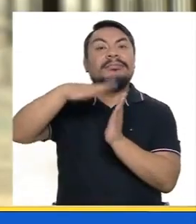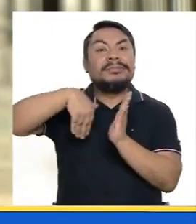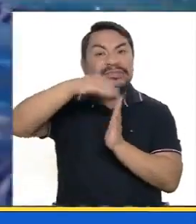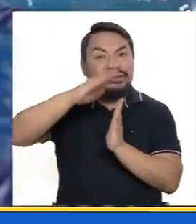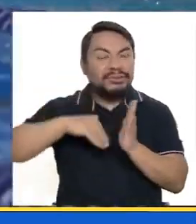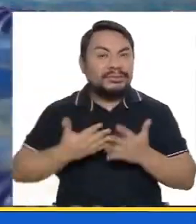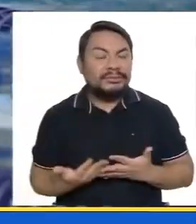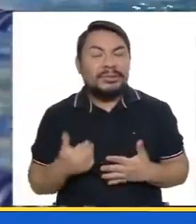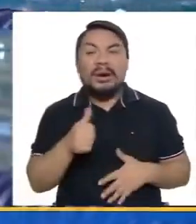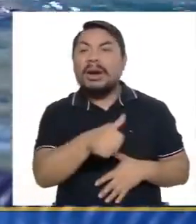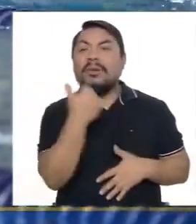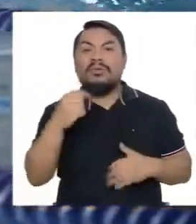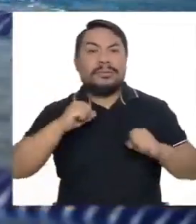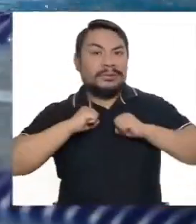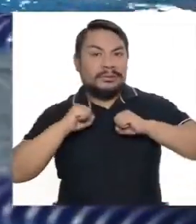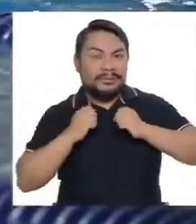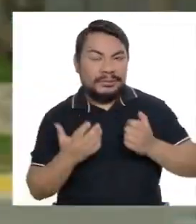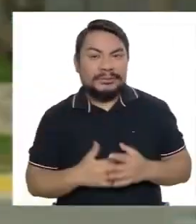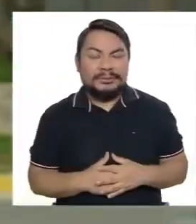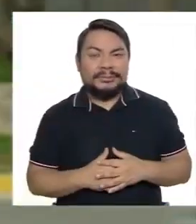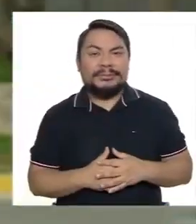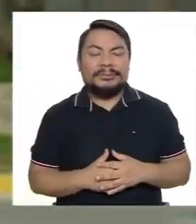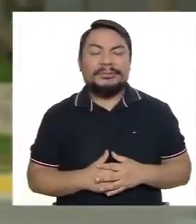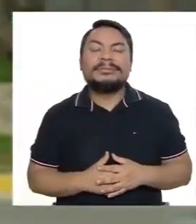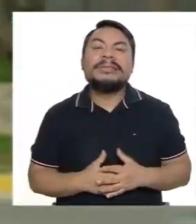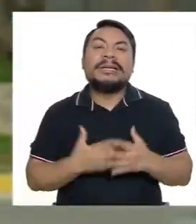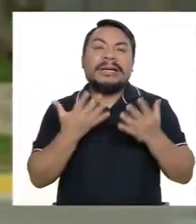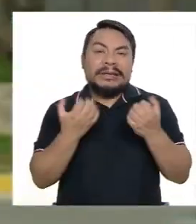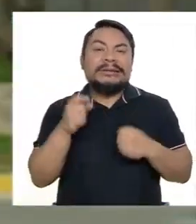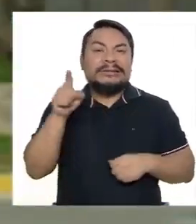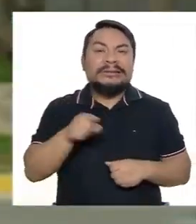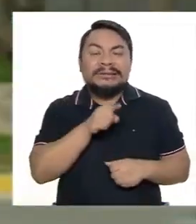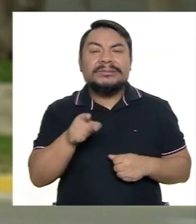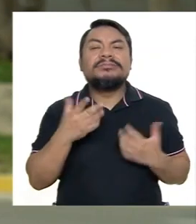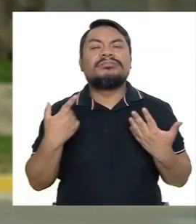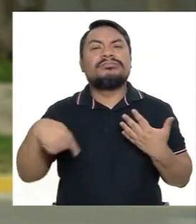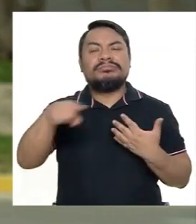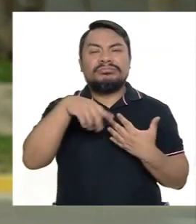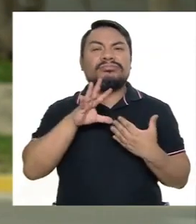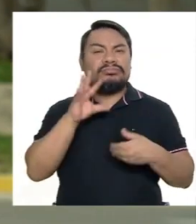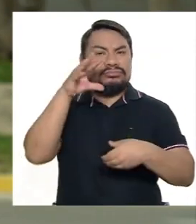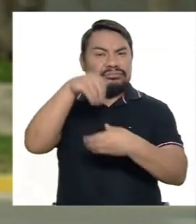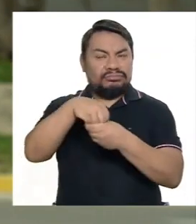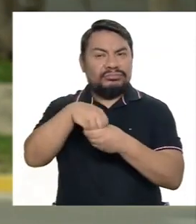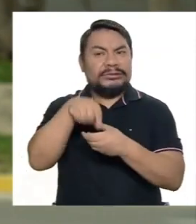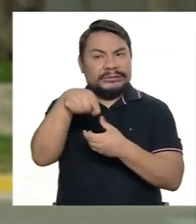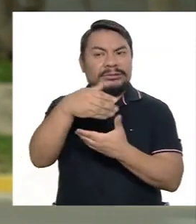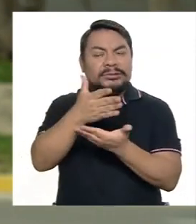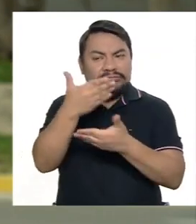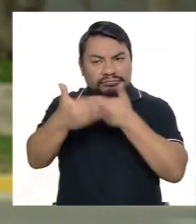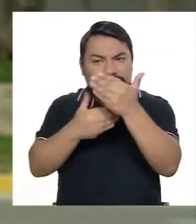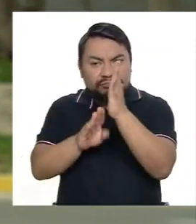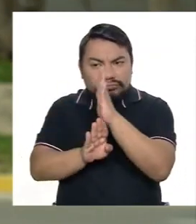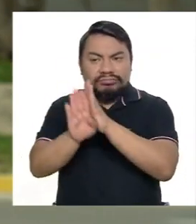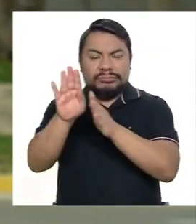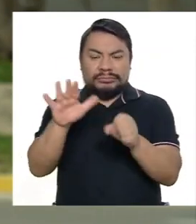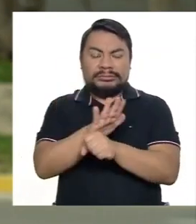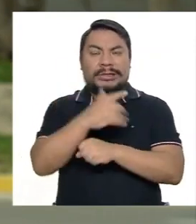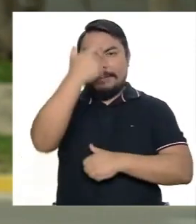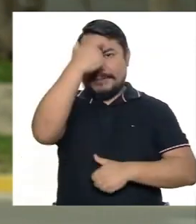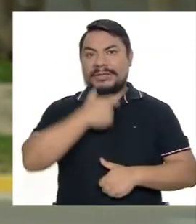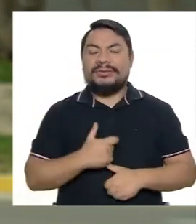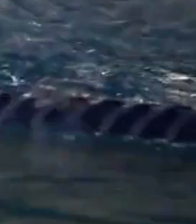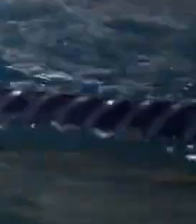de la pintura, otros el deporte. Queramos o no, complementamos un poco esta parte para el desarrollo